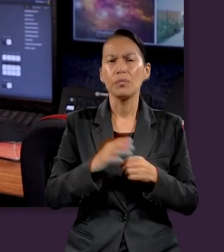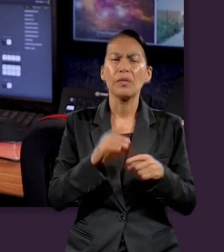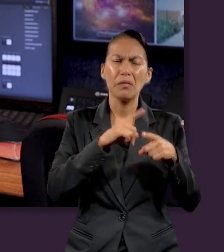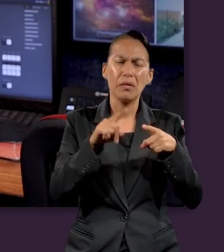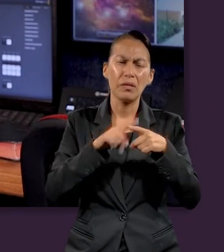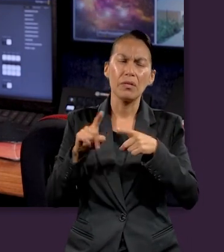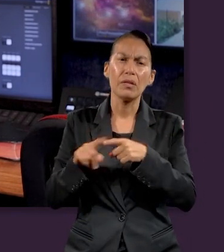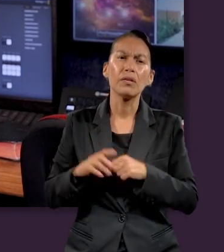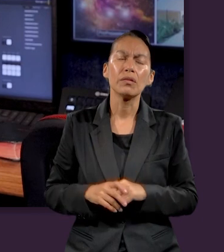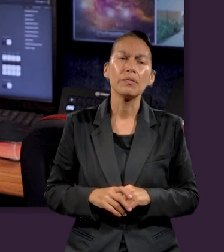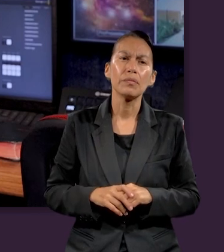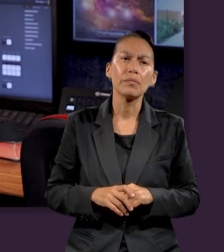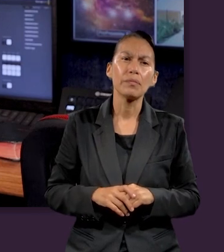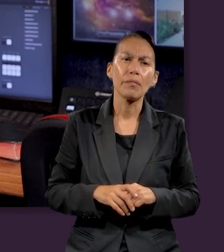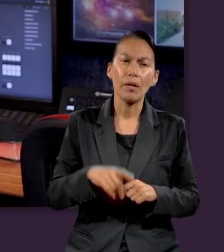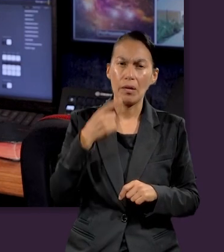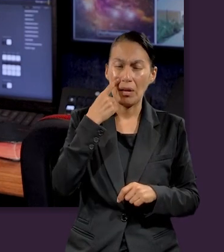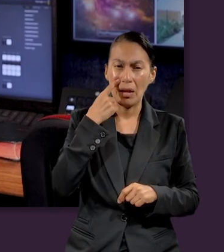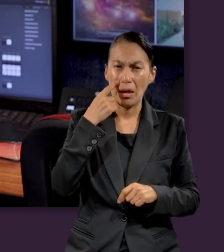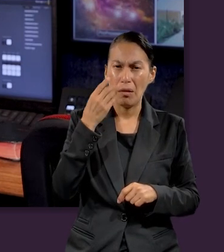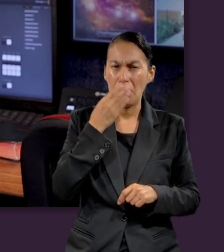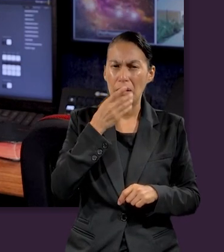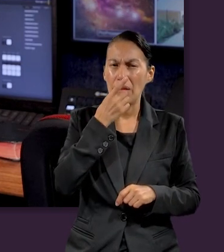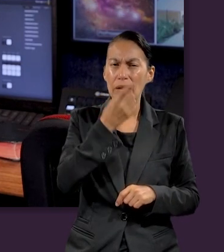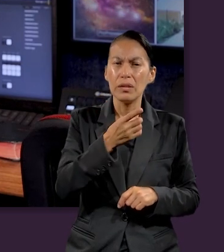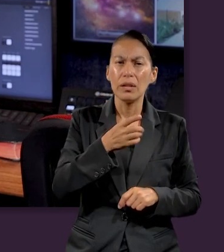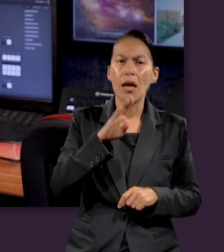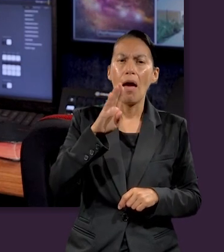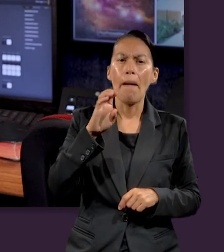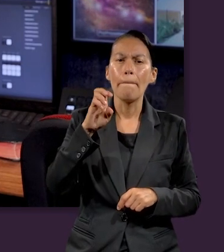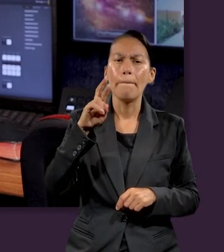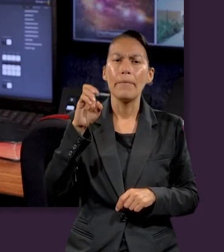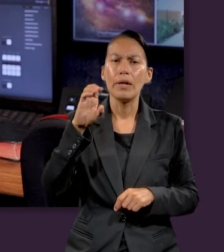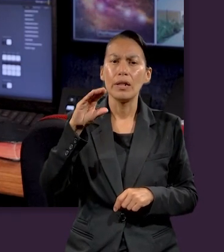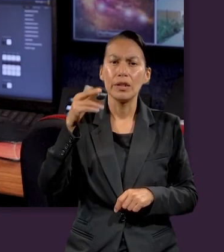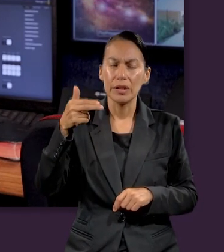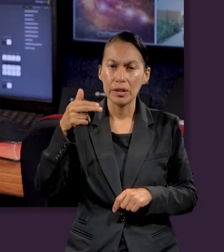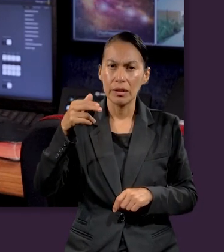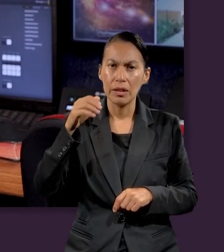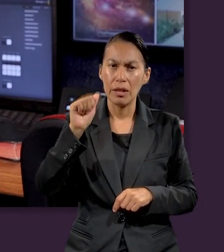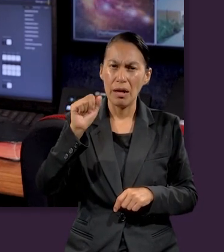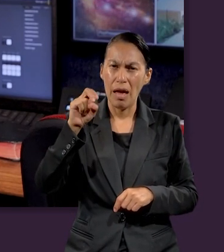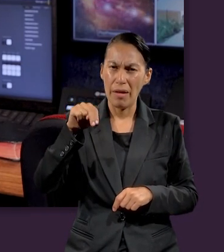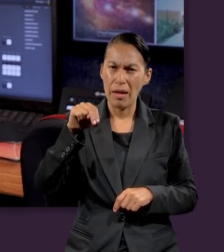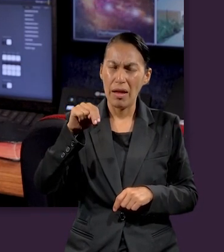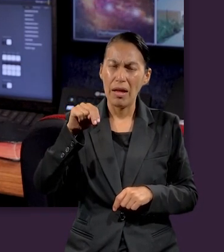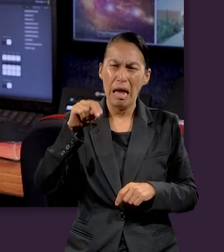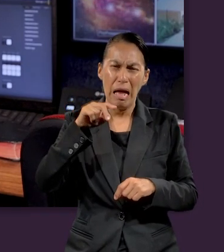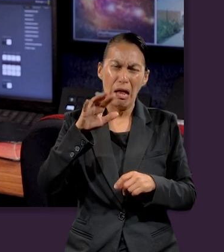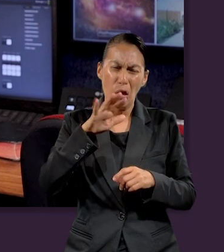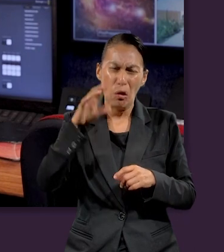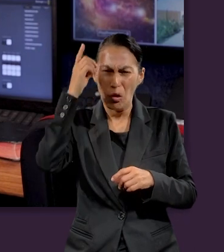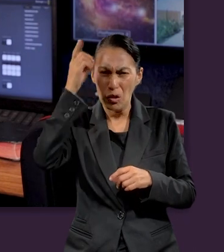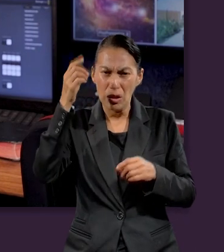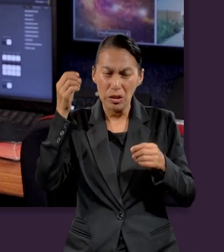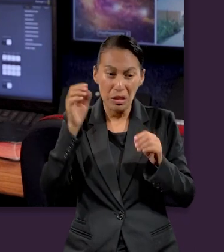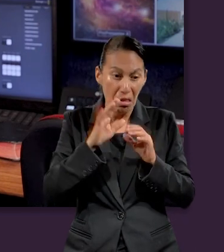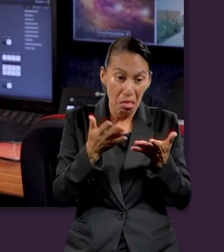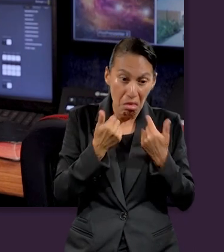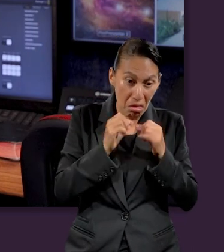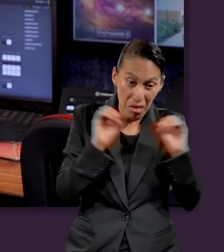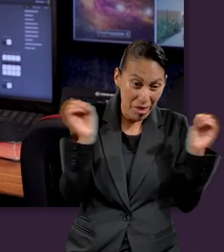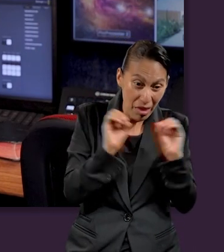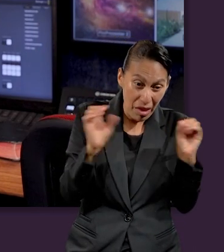En hebreo, la expresión inicial dice, Es decir, que Dios creó